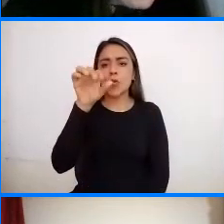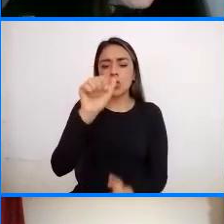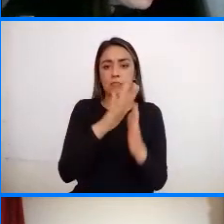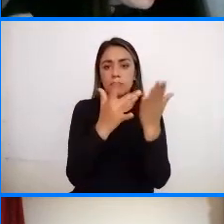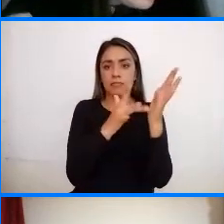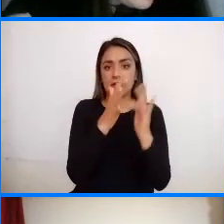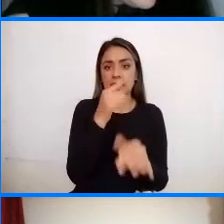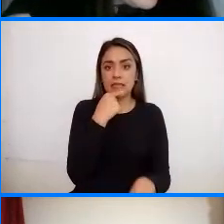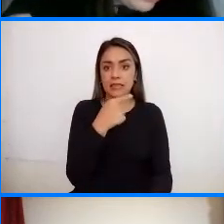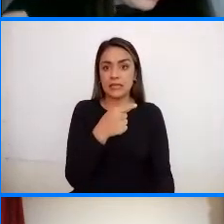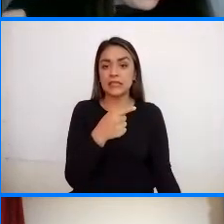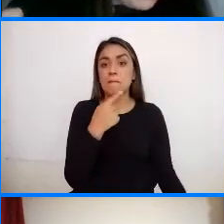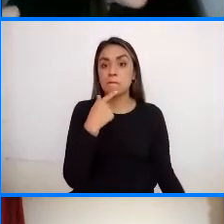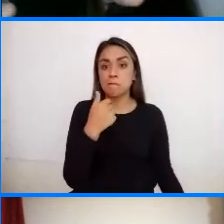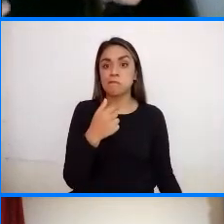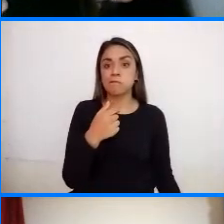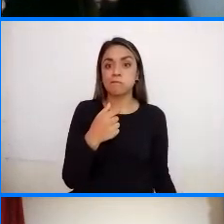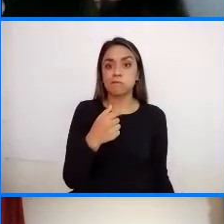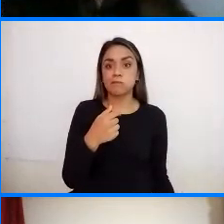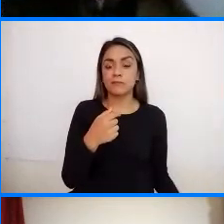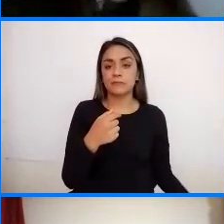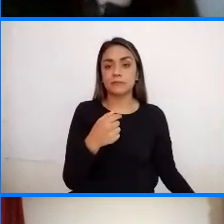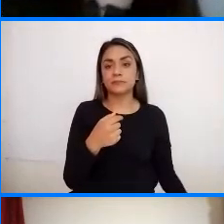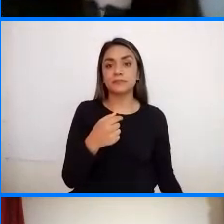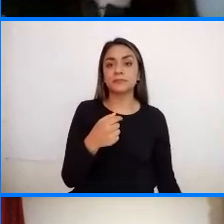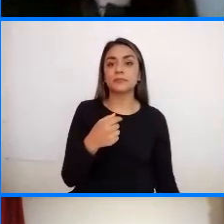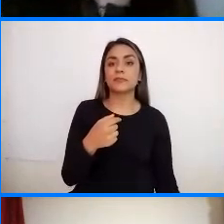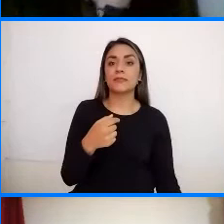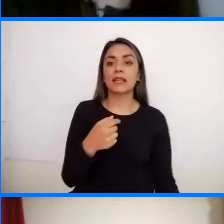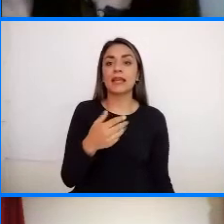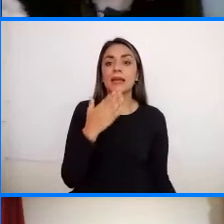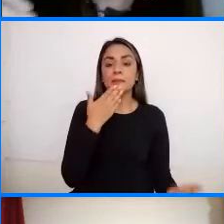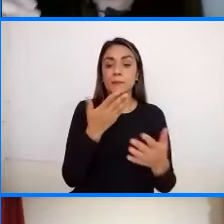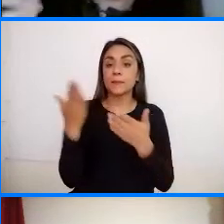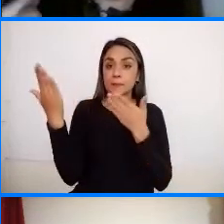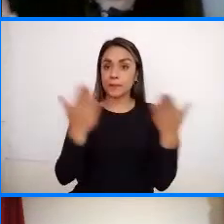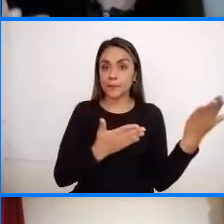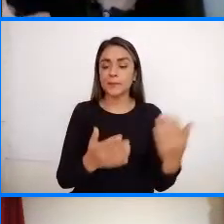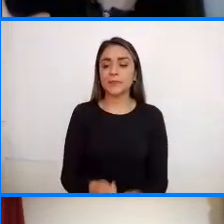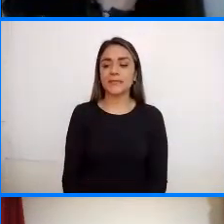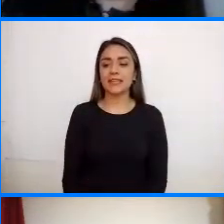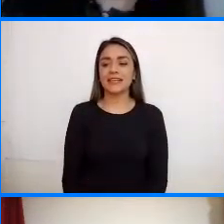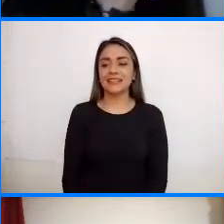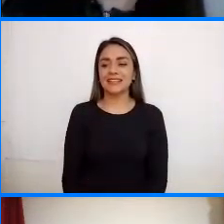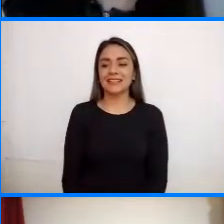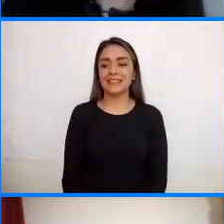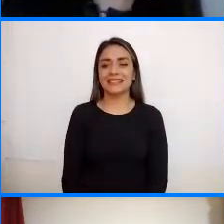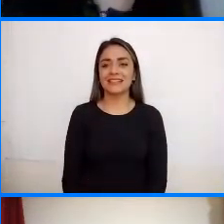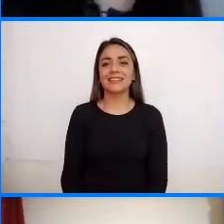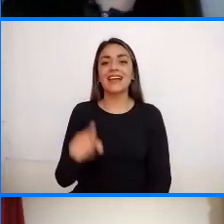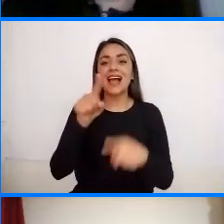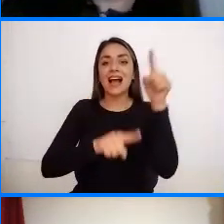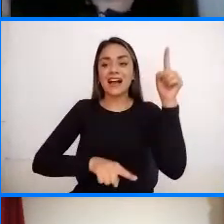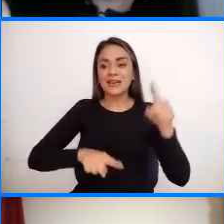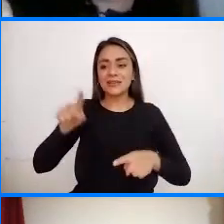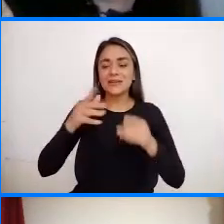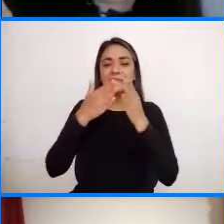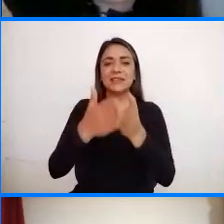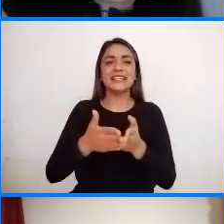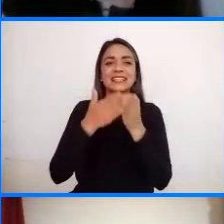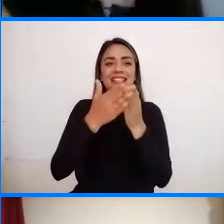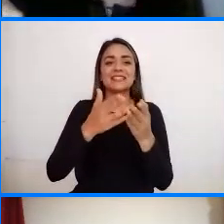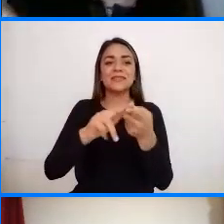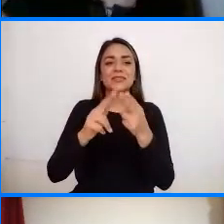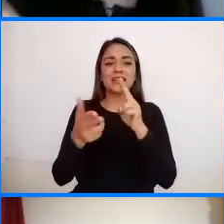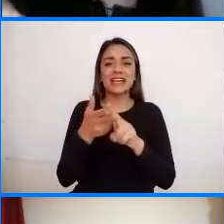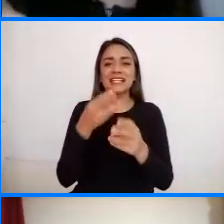bien Muy buenas tardes Yurani Betancourt Bienvenida Entonces Ellos crearon Estas embarcaciones ¿Sí?